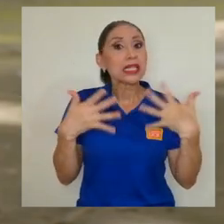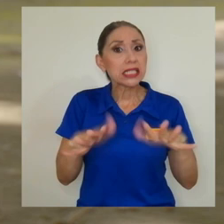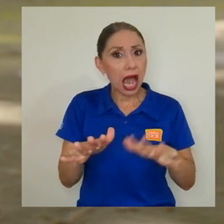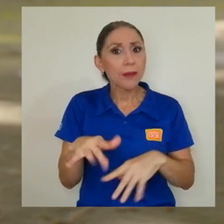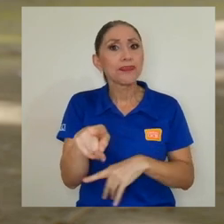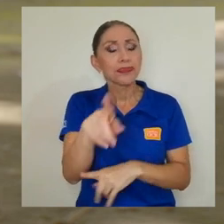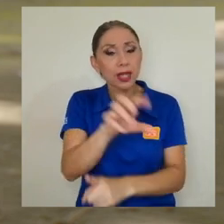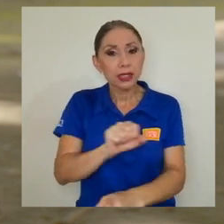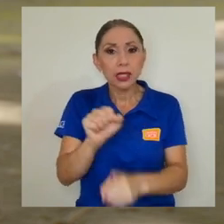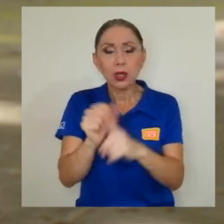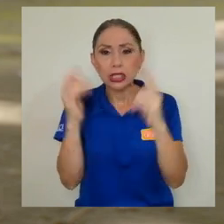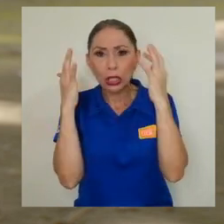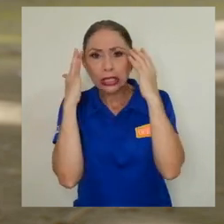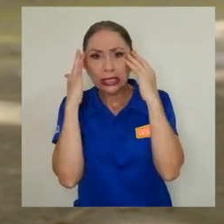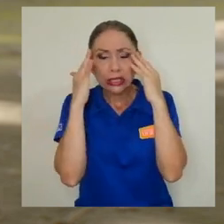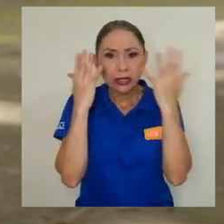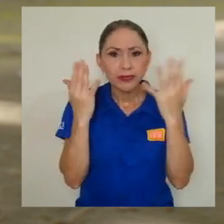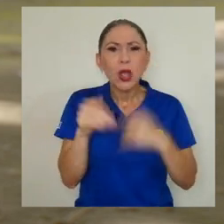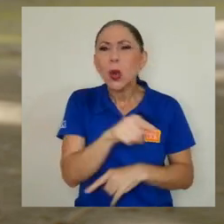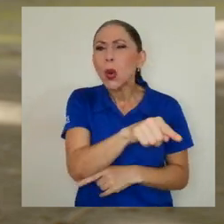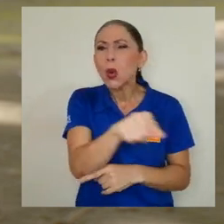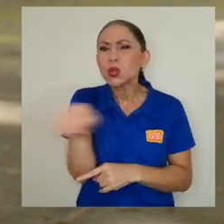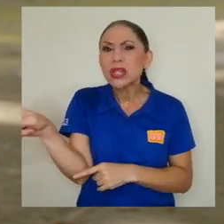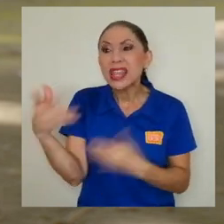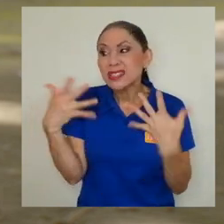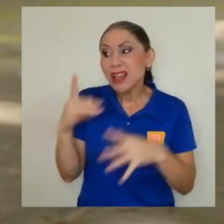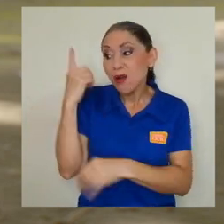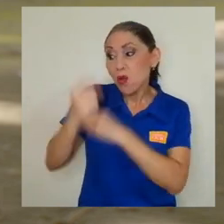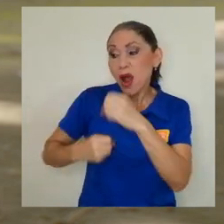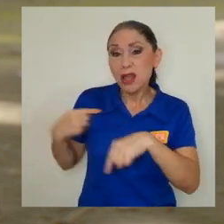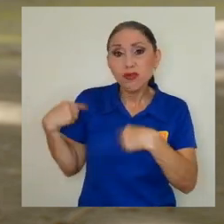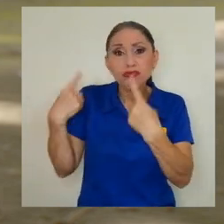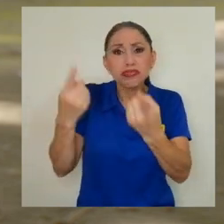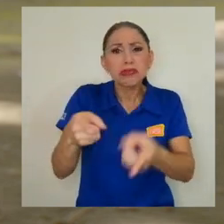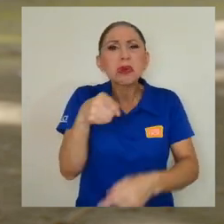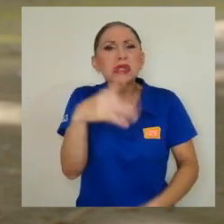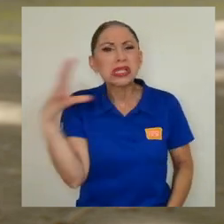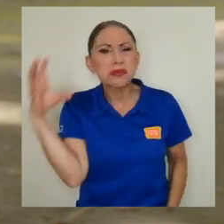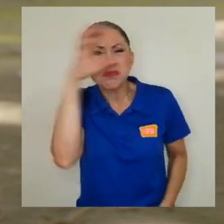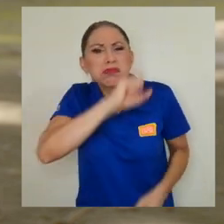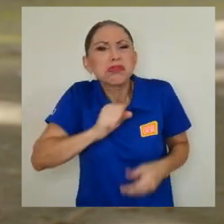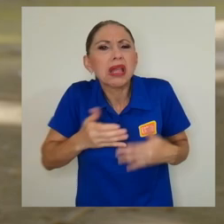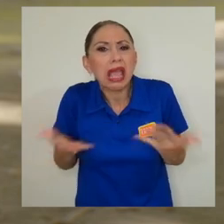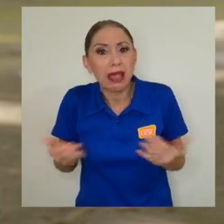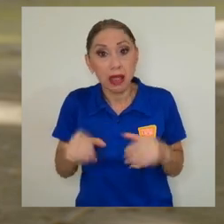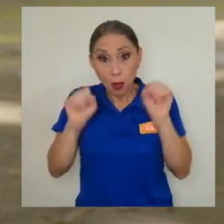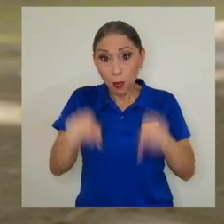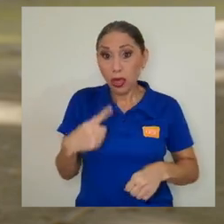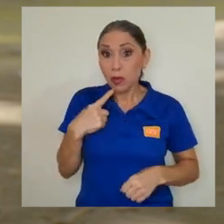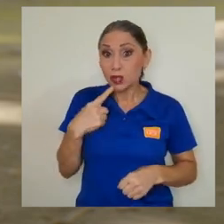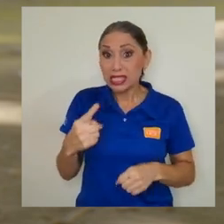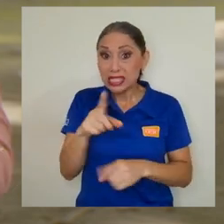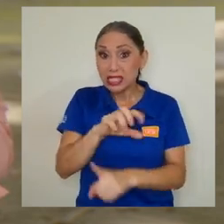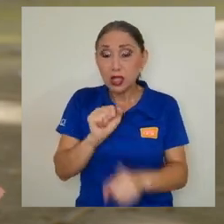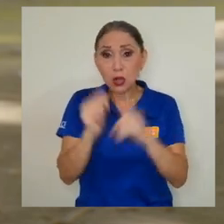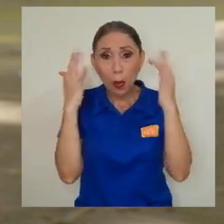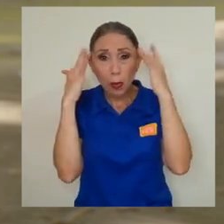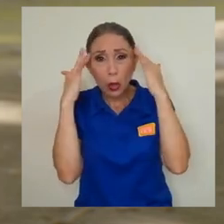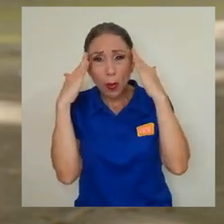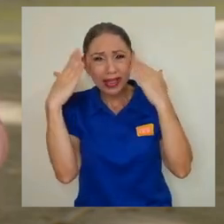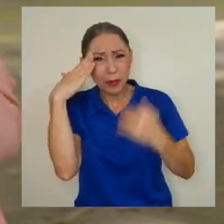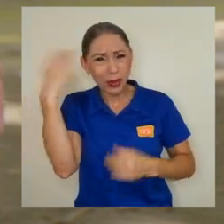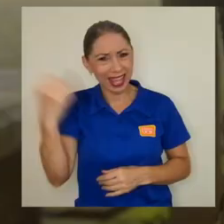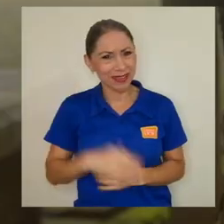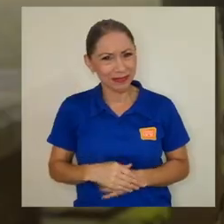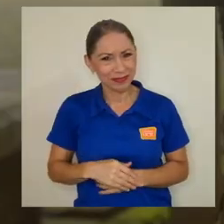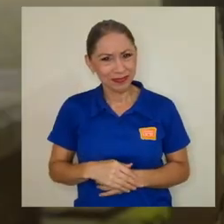preocupante. ¿Qué han detectado ustedes después de un año en la Oficina de Bienestar y Salud? ¿Por qué podemos decir que hay una situación preocupante sobre la